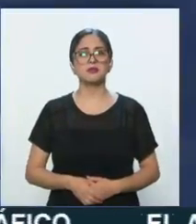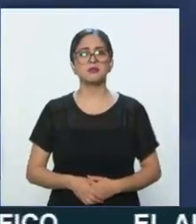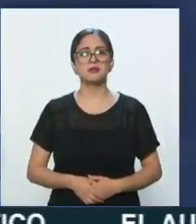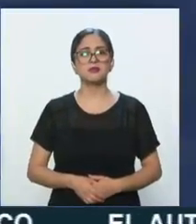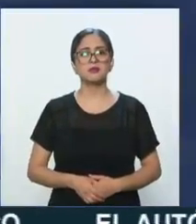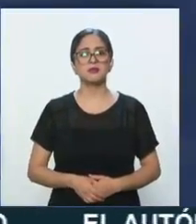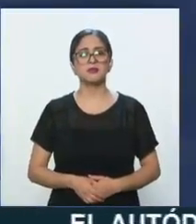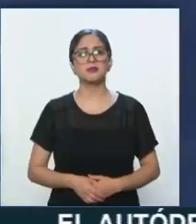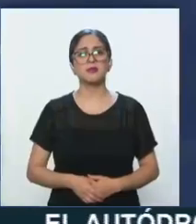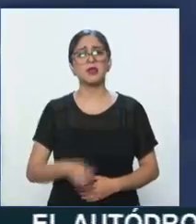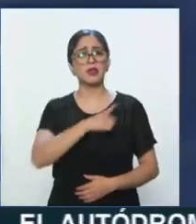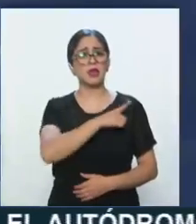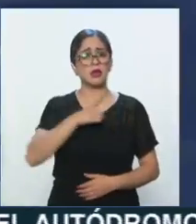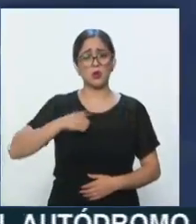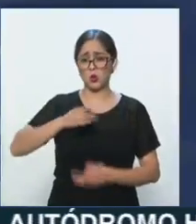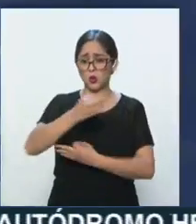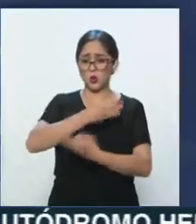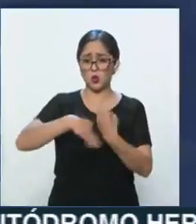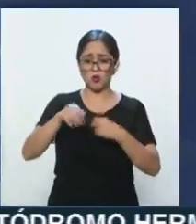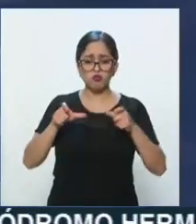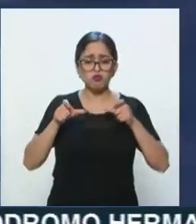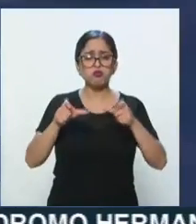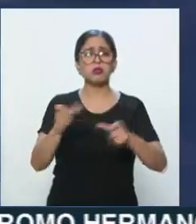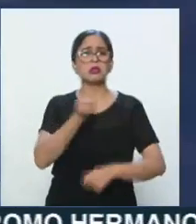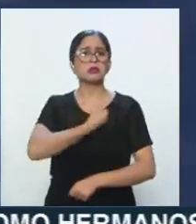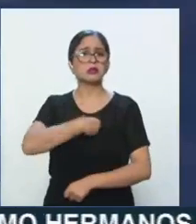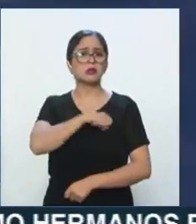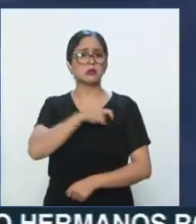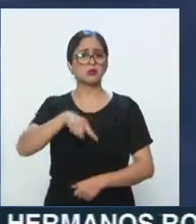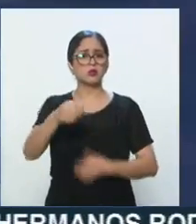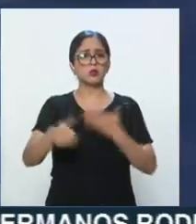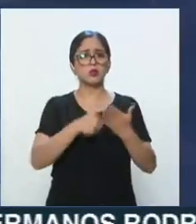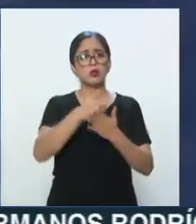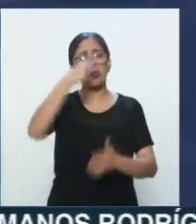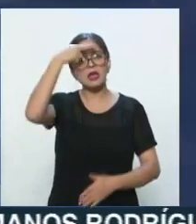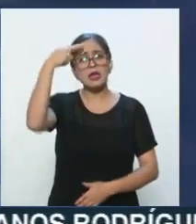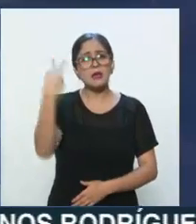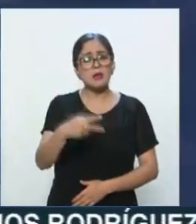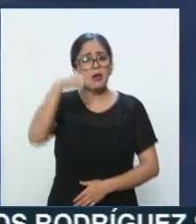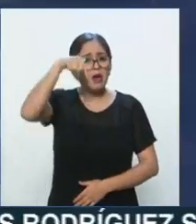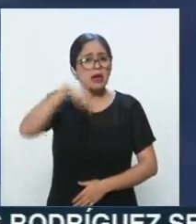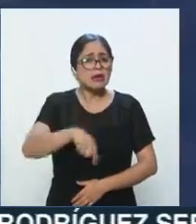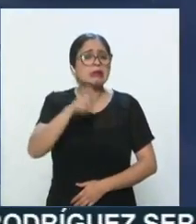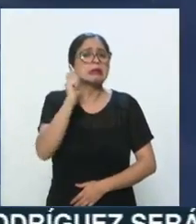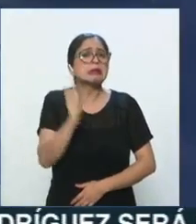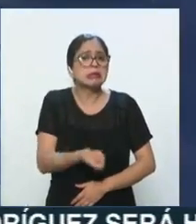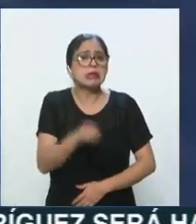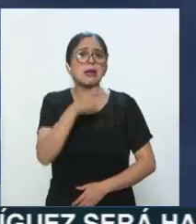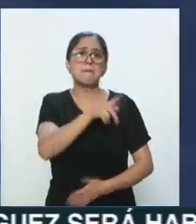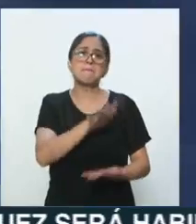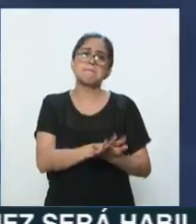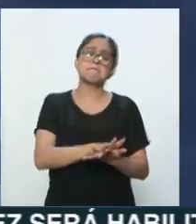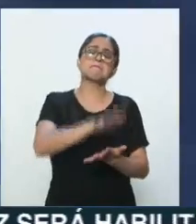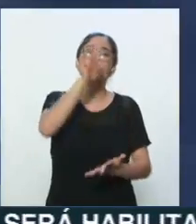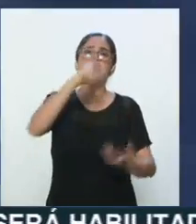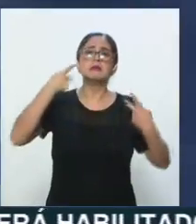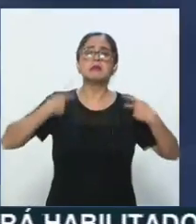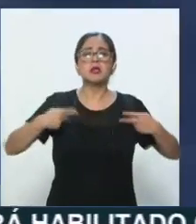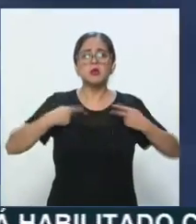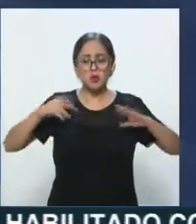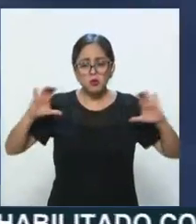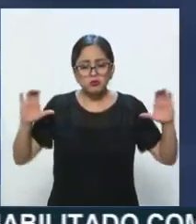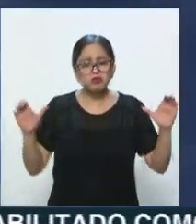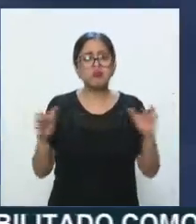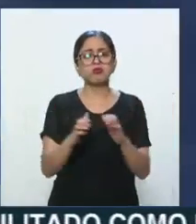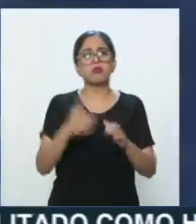El reforzar la atención en la Ciudad de México se debe a que por la naturaleza, la capital del país esta, es la de mayor concentración de personas y por